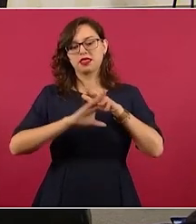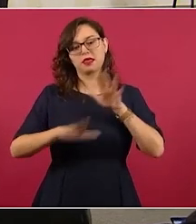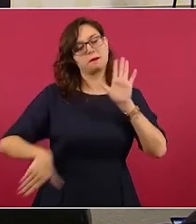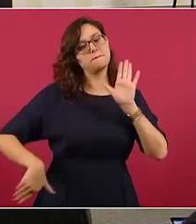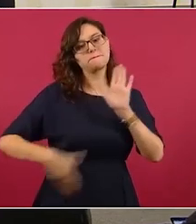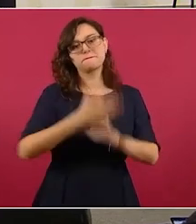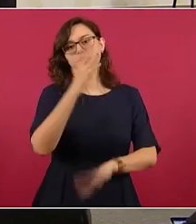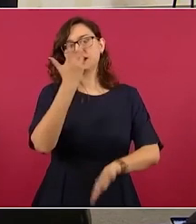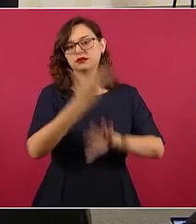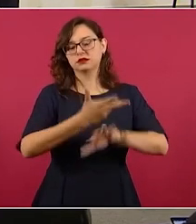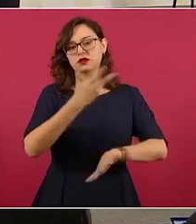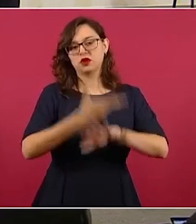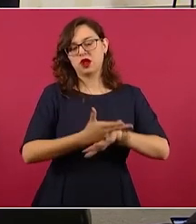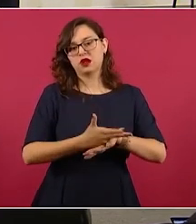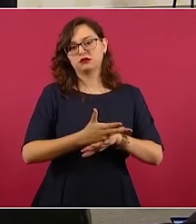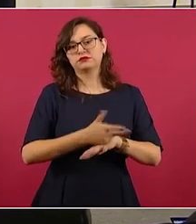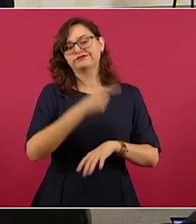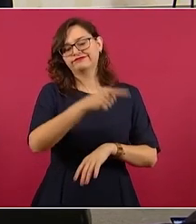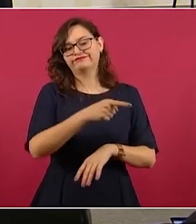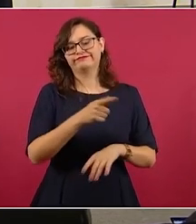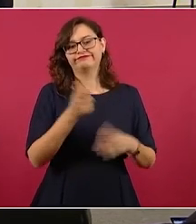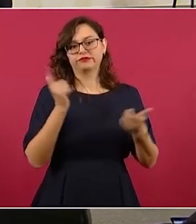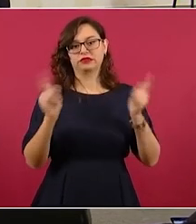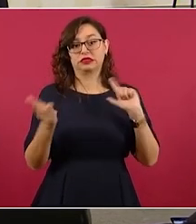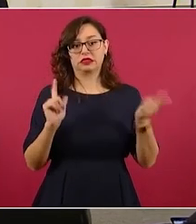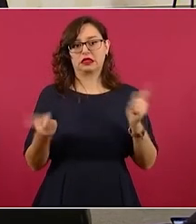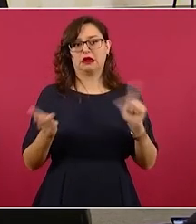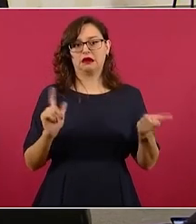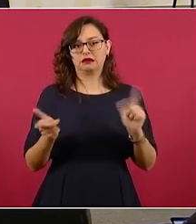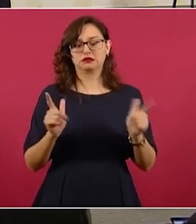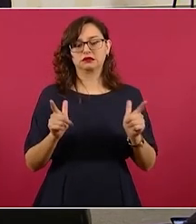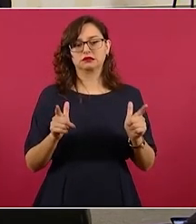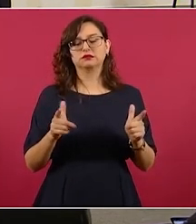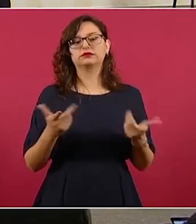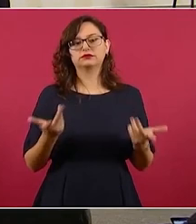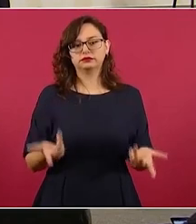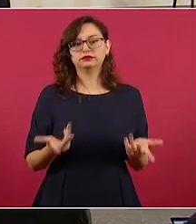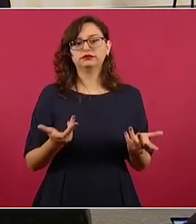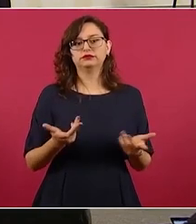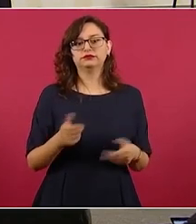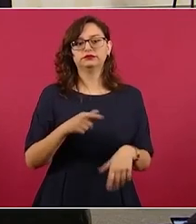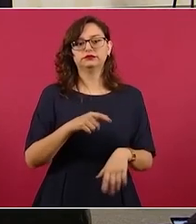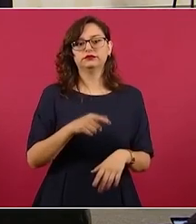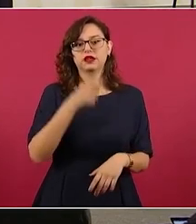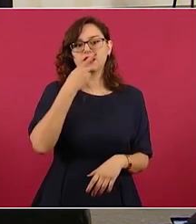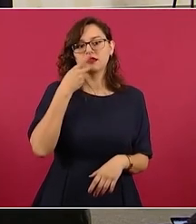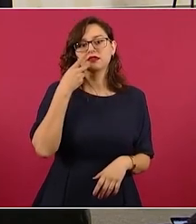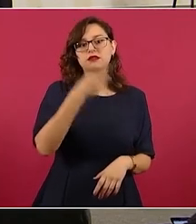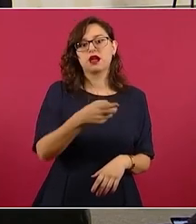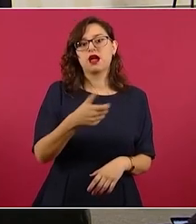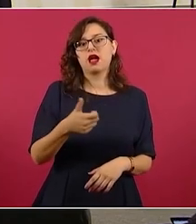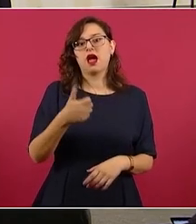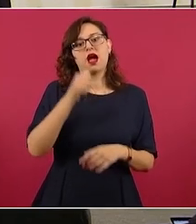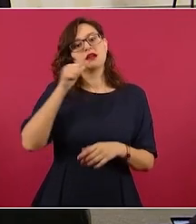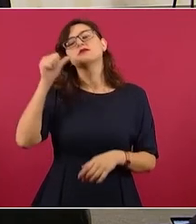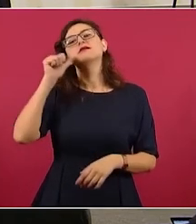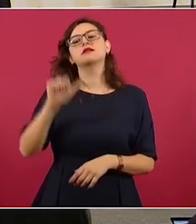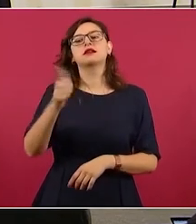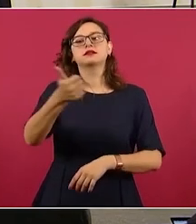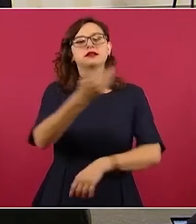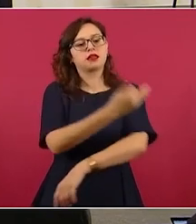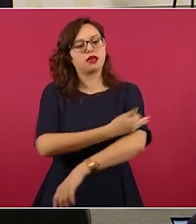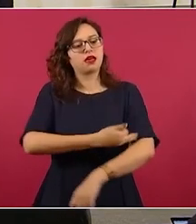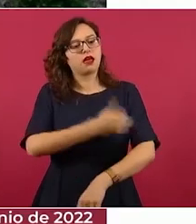del transporte tienen ustedes conocimiento que a las 18 20 horas fueron encontrados 47 migrantes